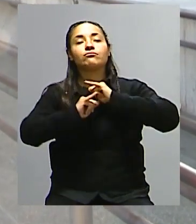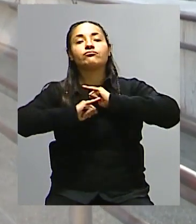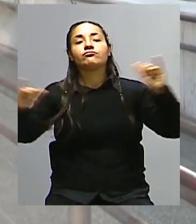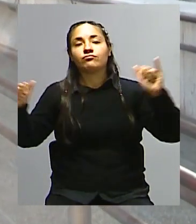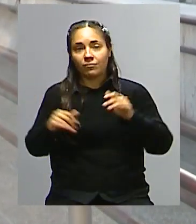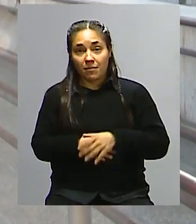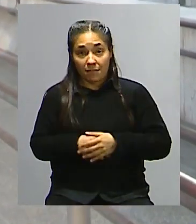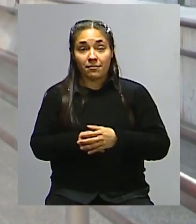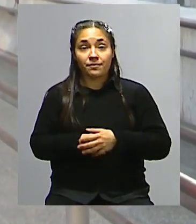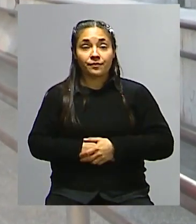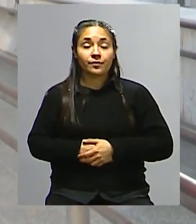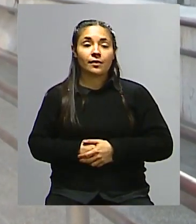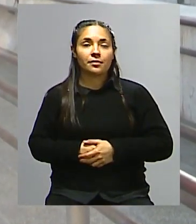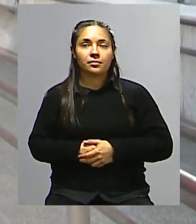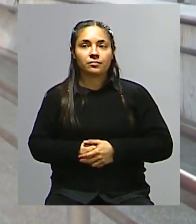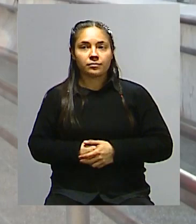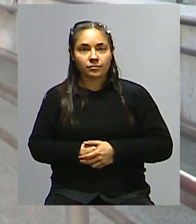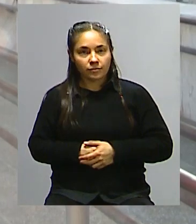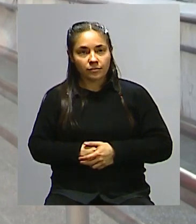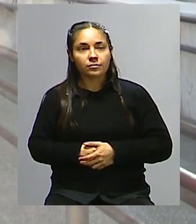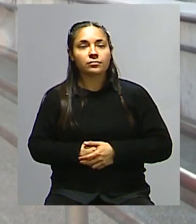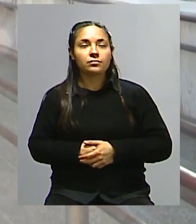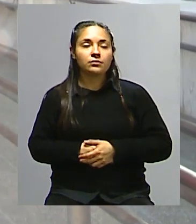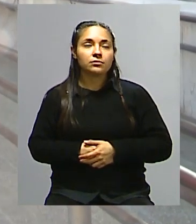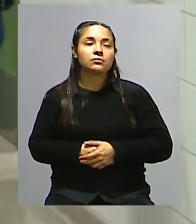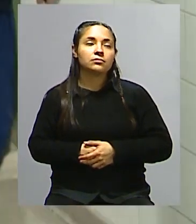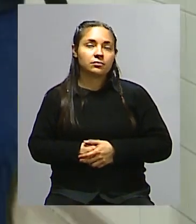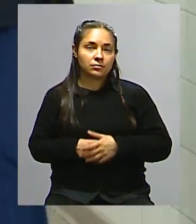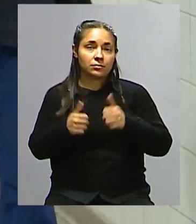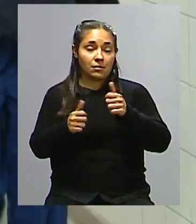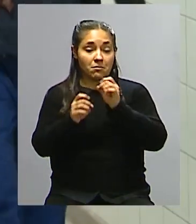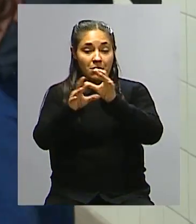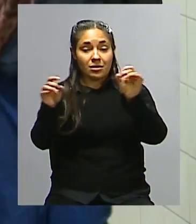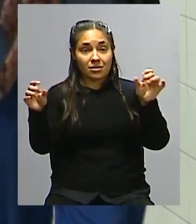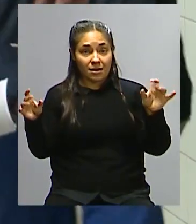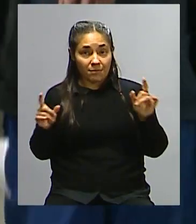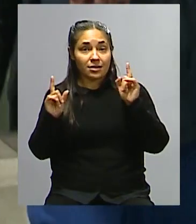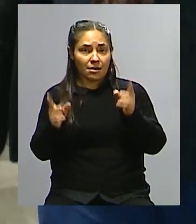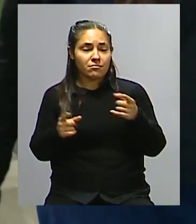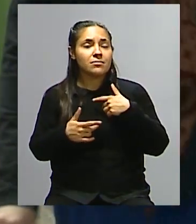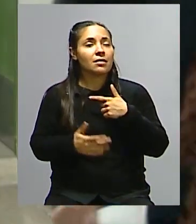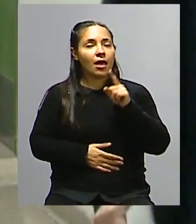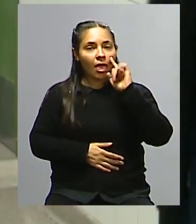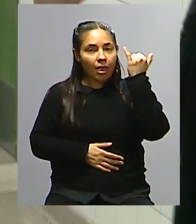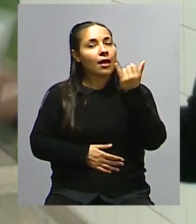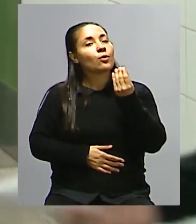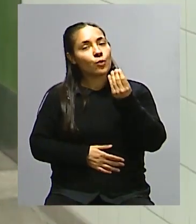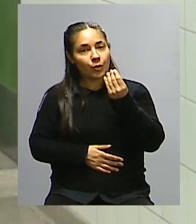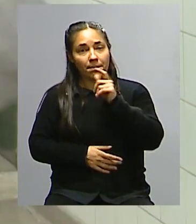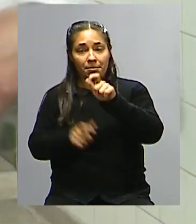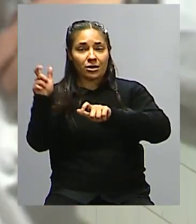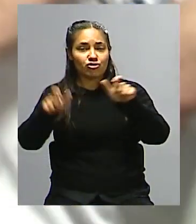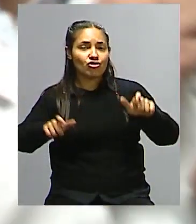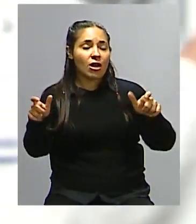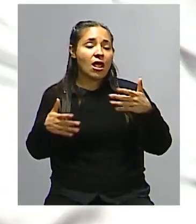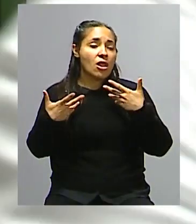están en la materia, ¿no? Sin duda. Bueno, sí, la pandemia también nos puso en evidencia, por ejemplo, y tal vez a la gente común